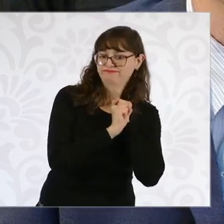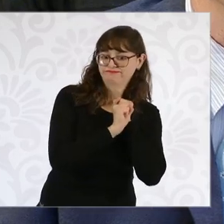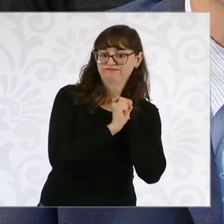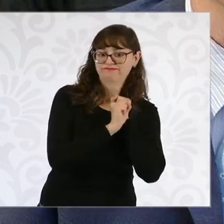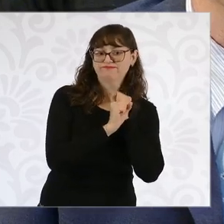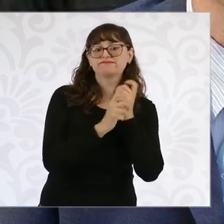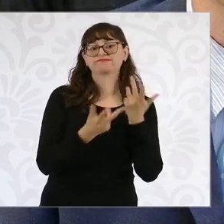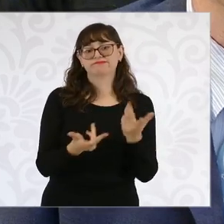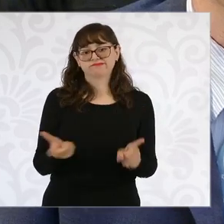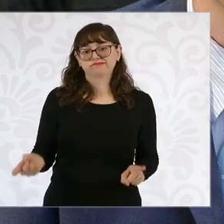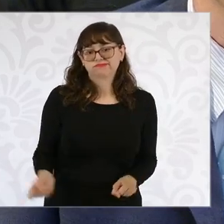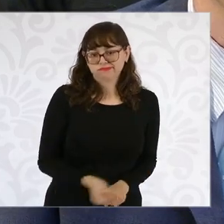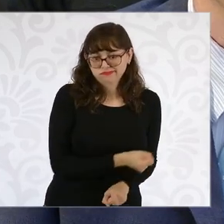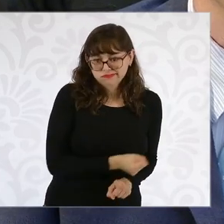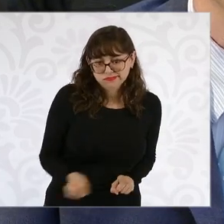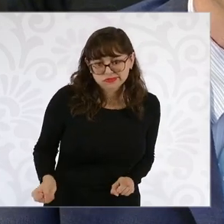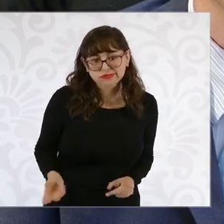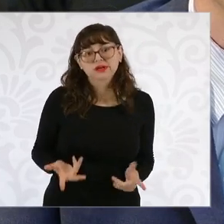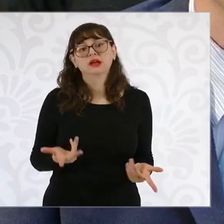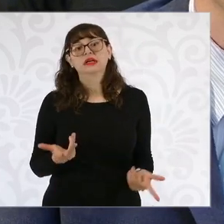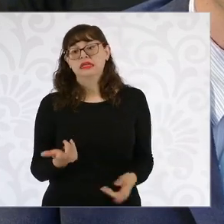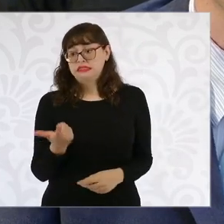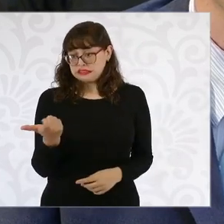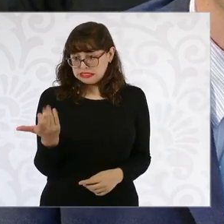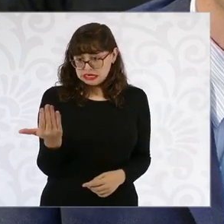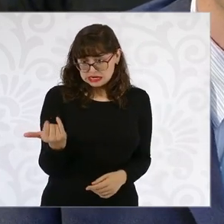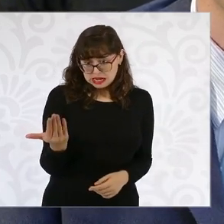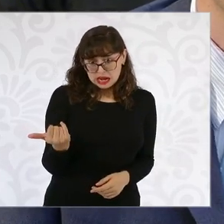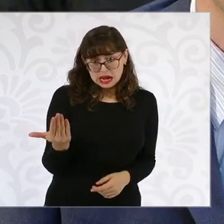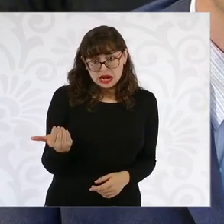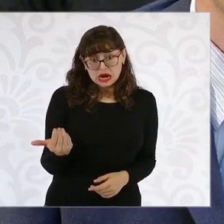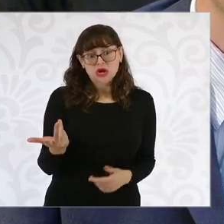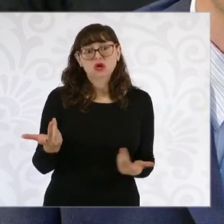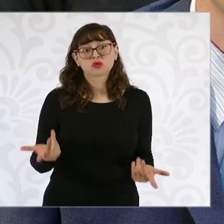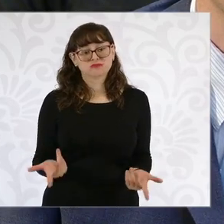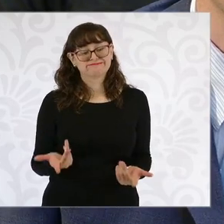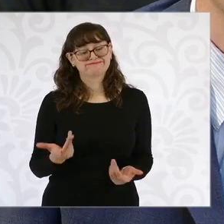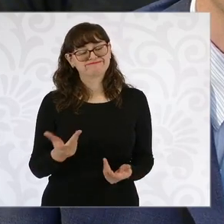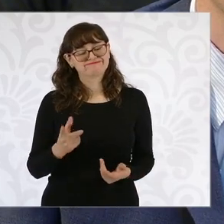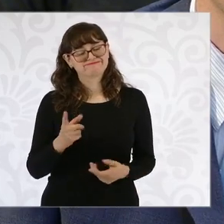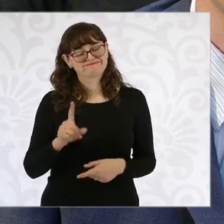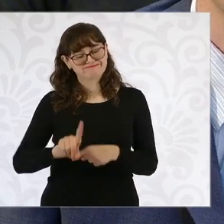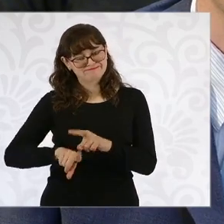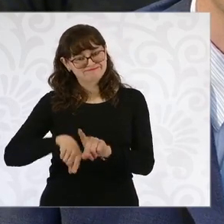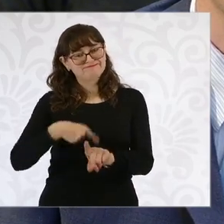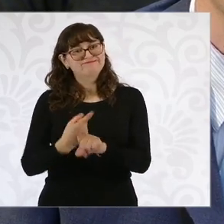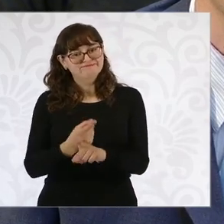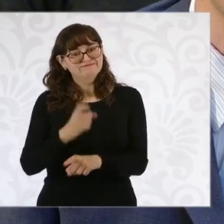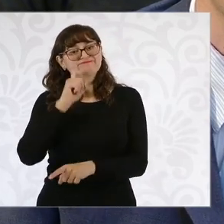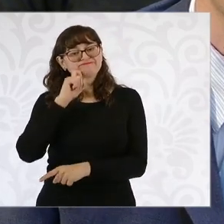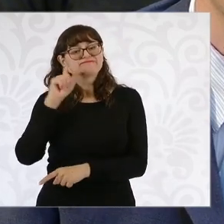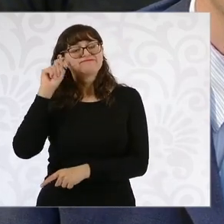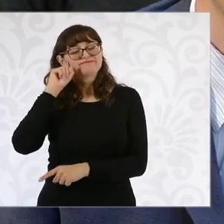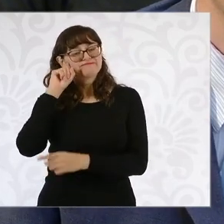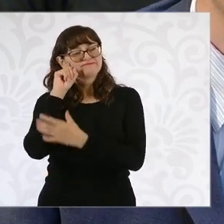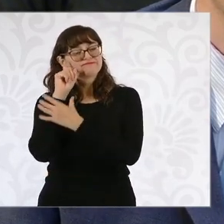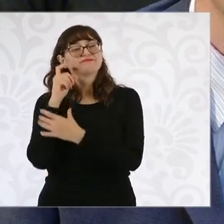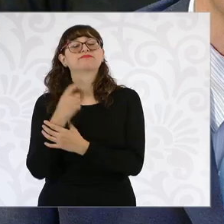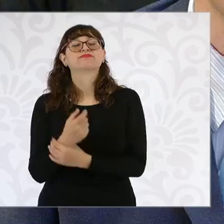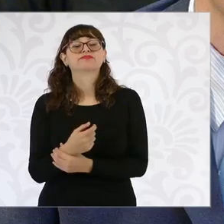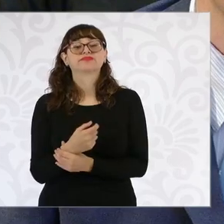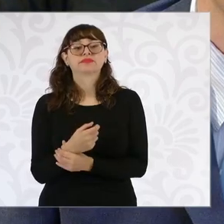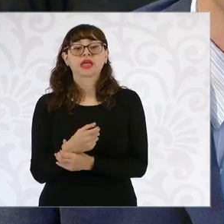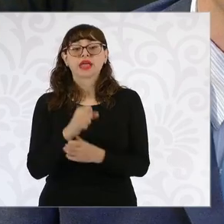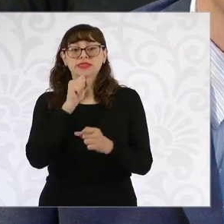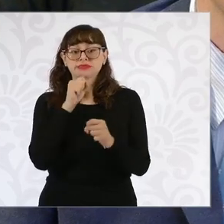Las están maltratando, les están pidiendo dinero después de sus trabajos de explotación sexual que tienen por allá. También han sido víctimas del